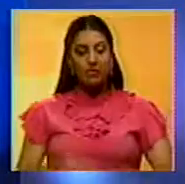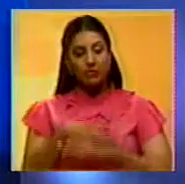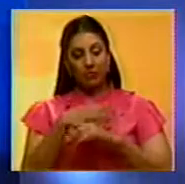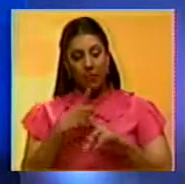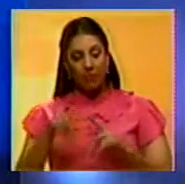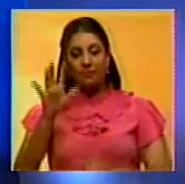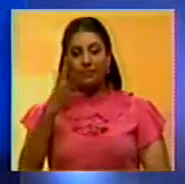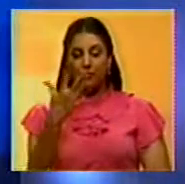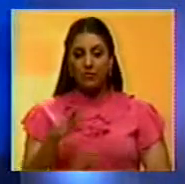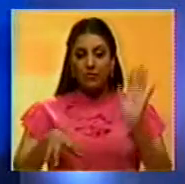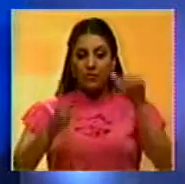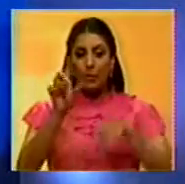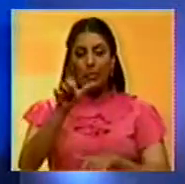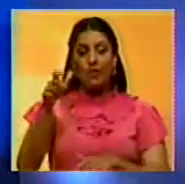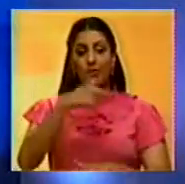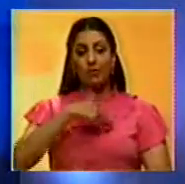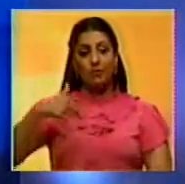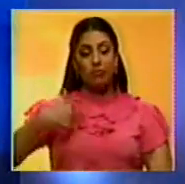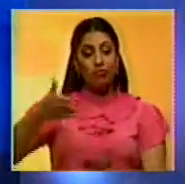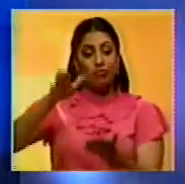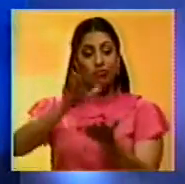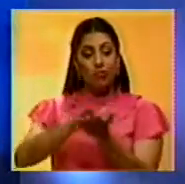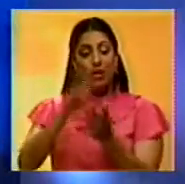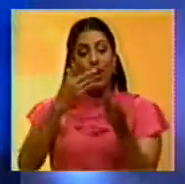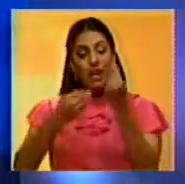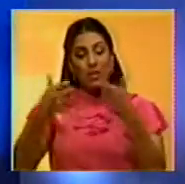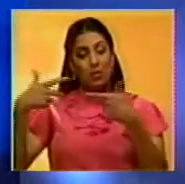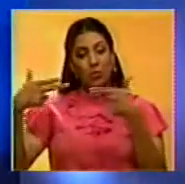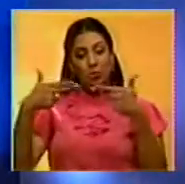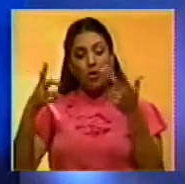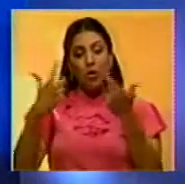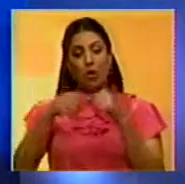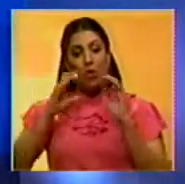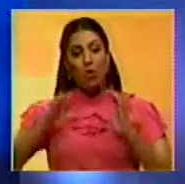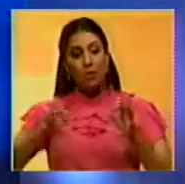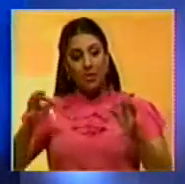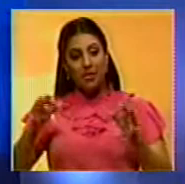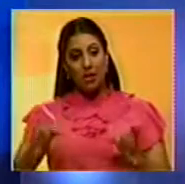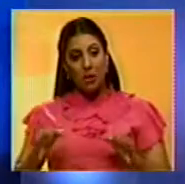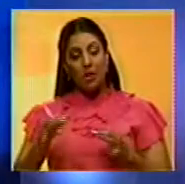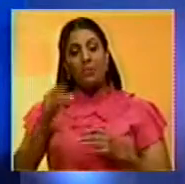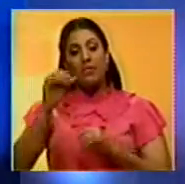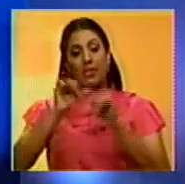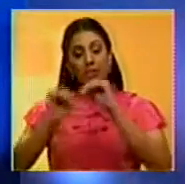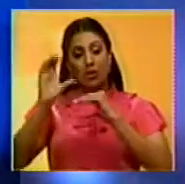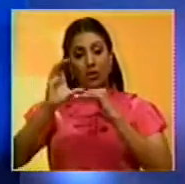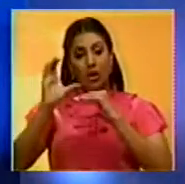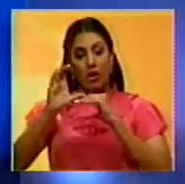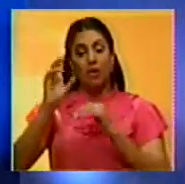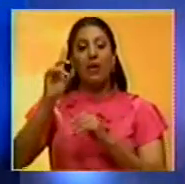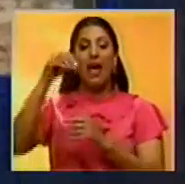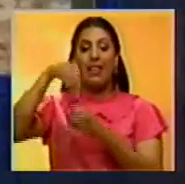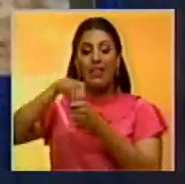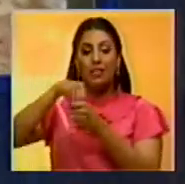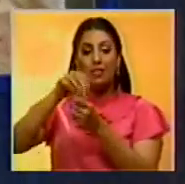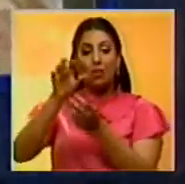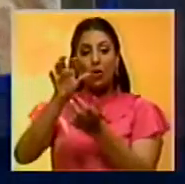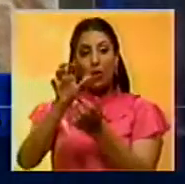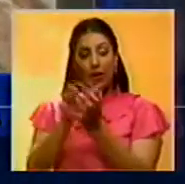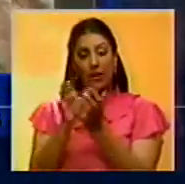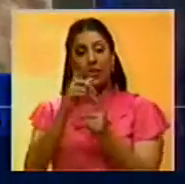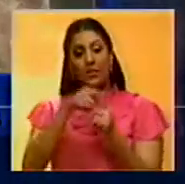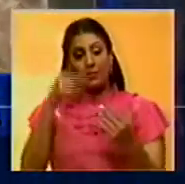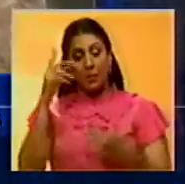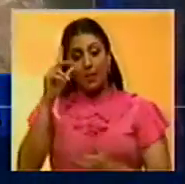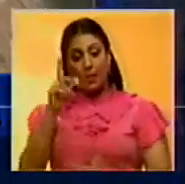Al menos 12 presuntos delincuentes murieron durante un enfrentamiento con los cuerpos de seguridad en el Distrito Capital y Nueva Esparta. Ismael Antonio